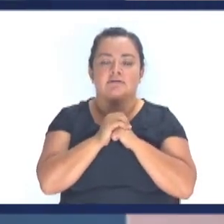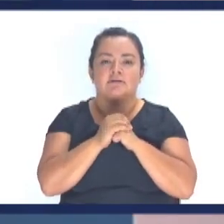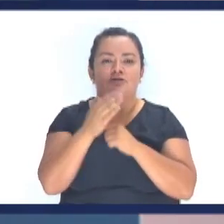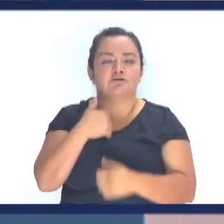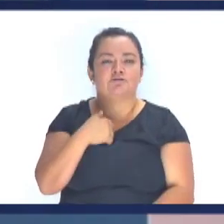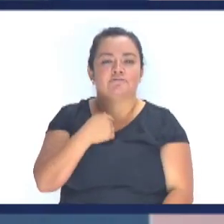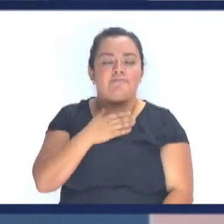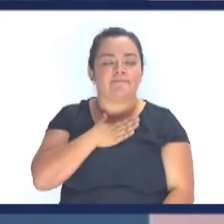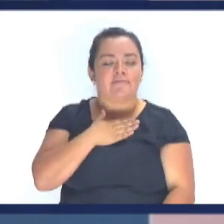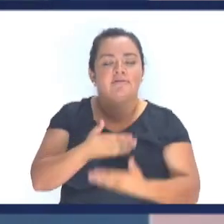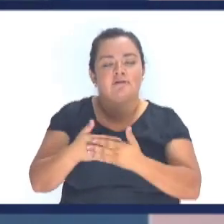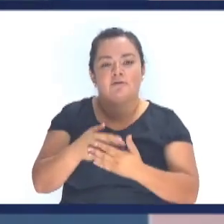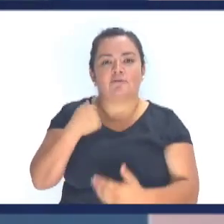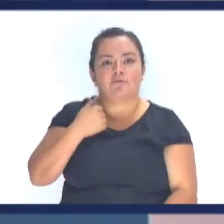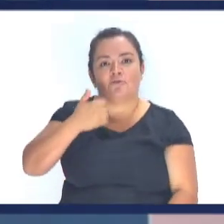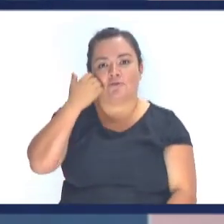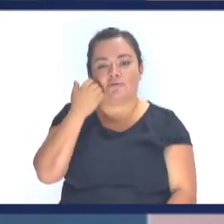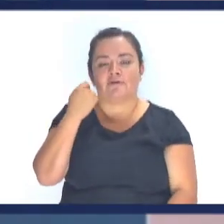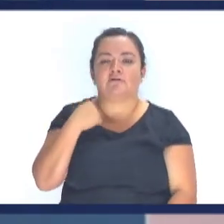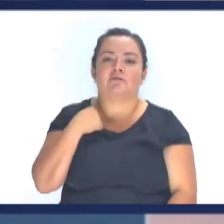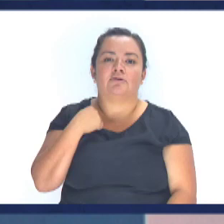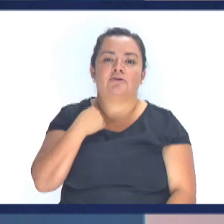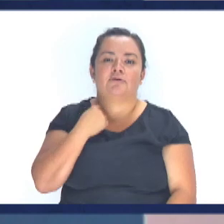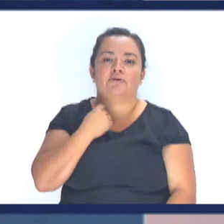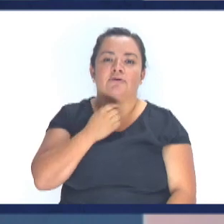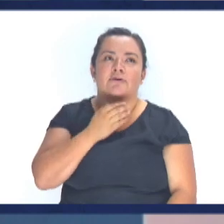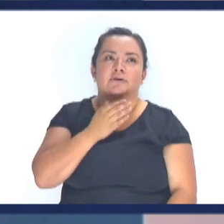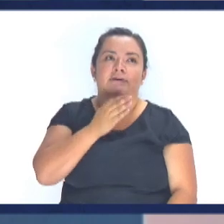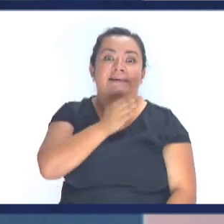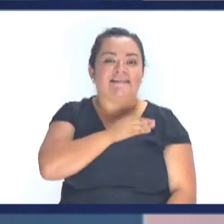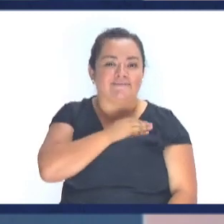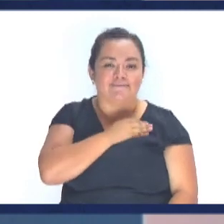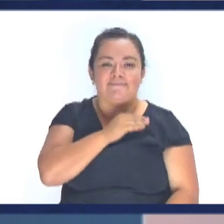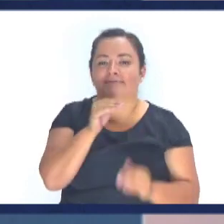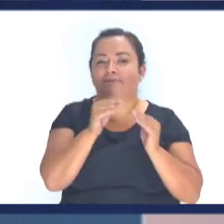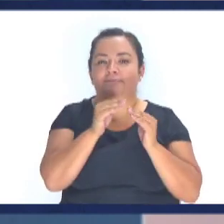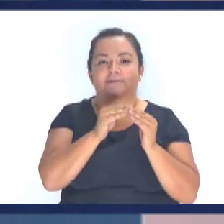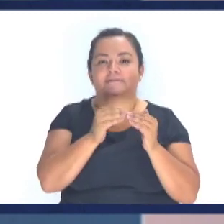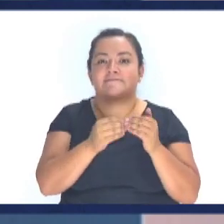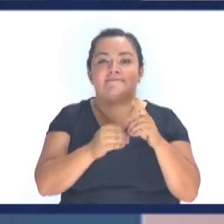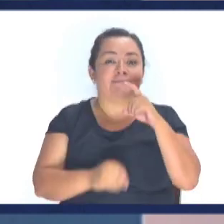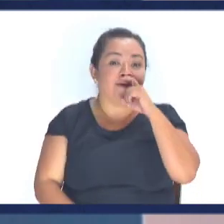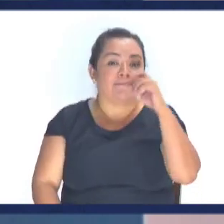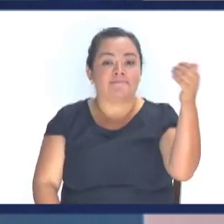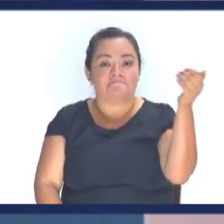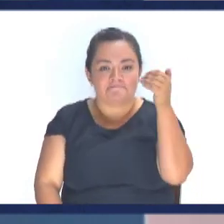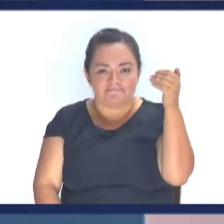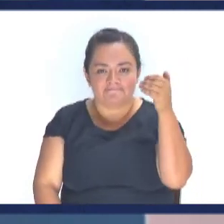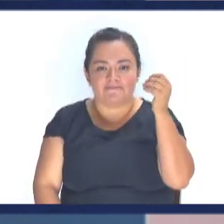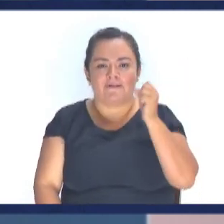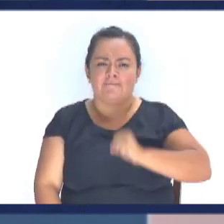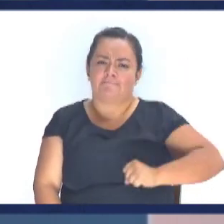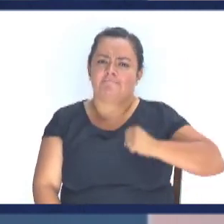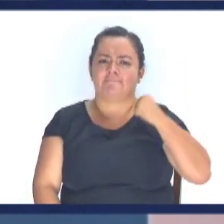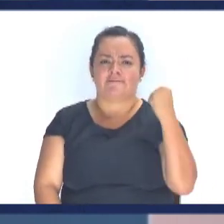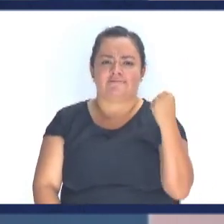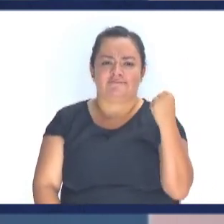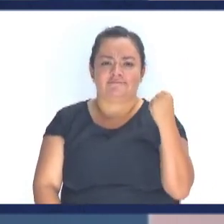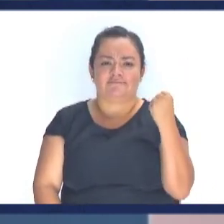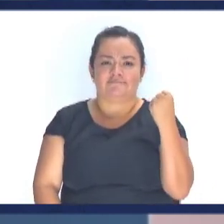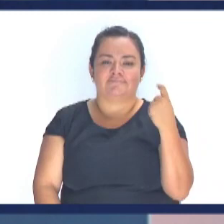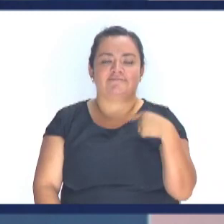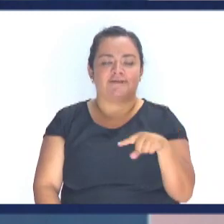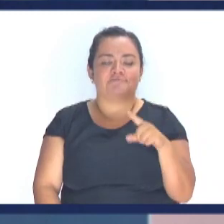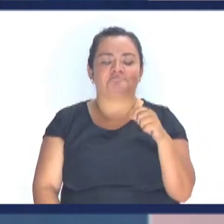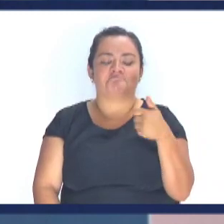Estaba muy joven mi hijo Yo he sido enamorado Como mi papá A me crió Mi papá me crió De una manera fuerte Pero fue muy bueno